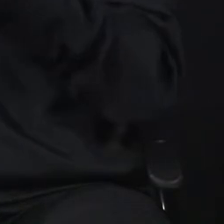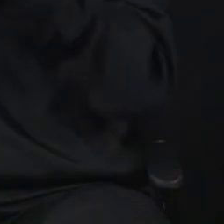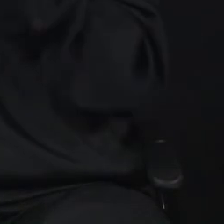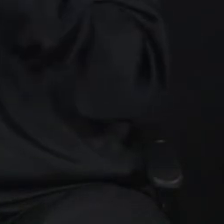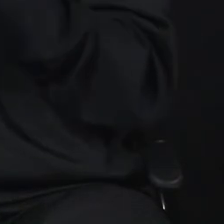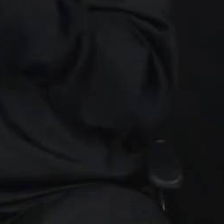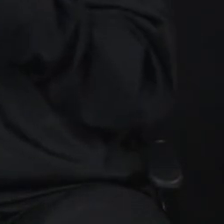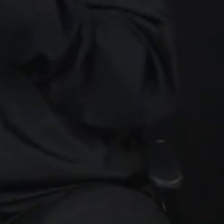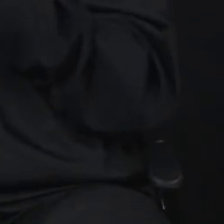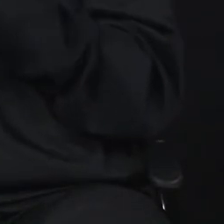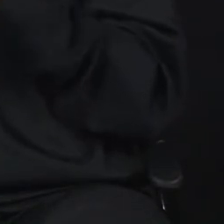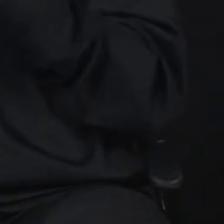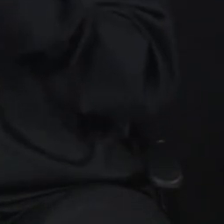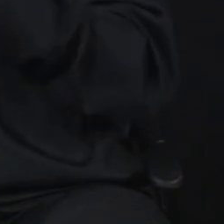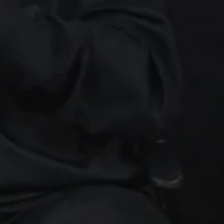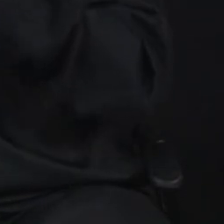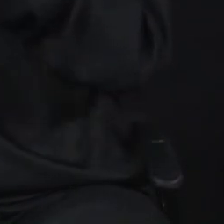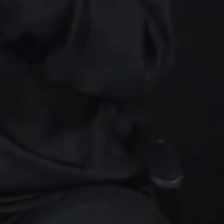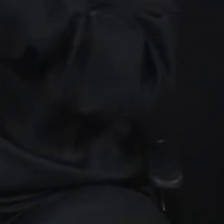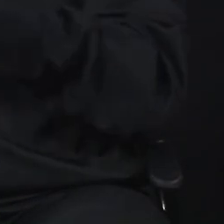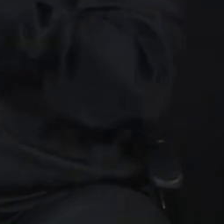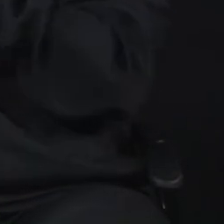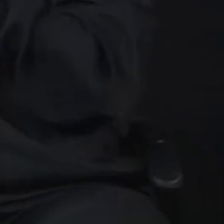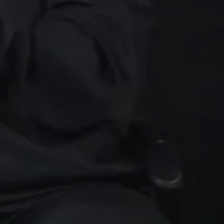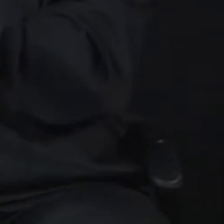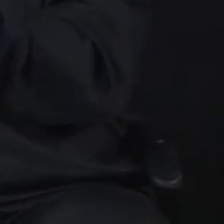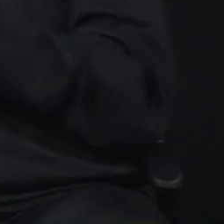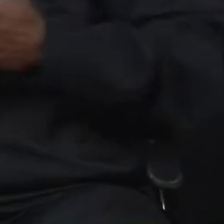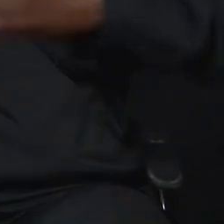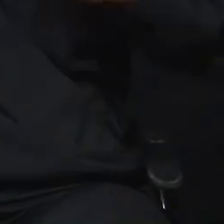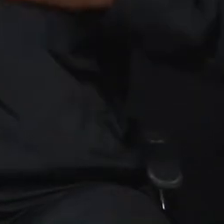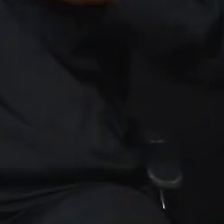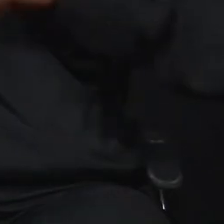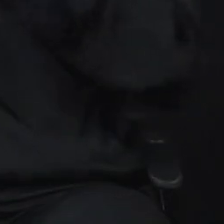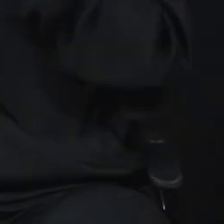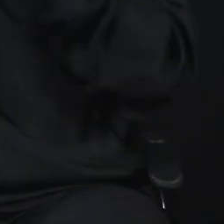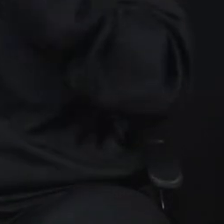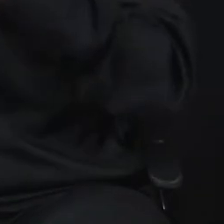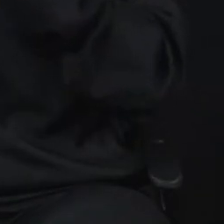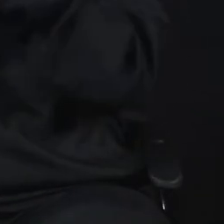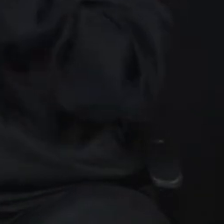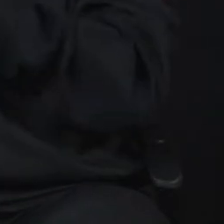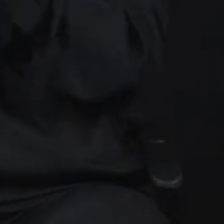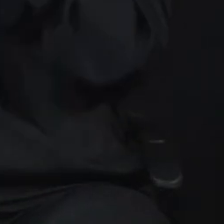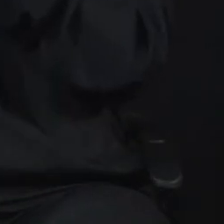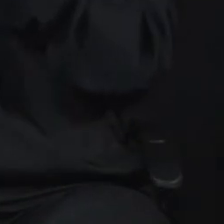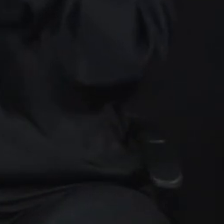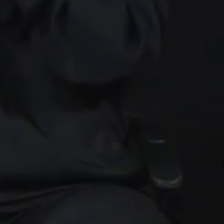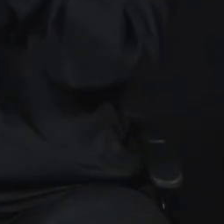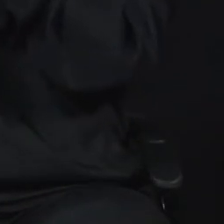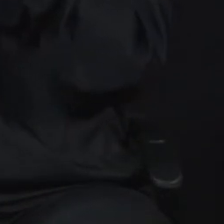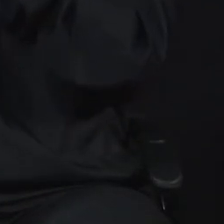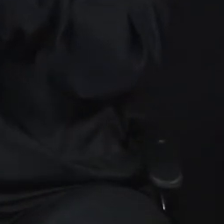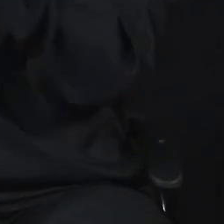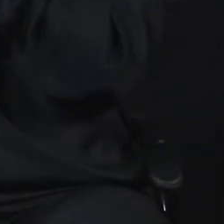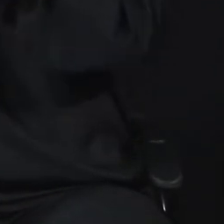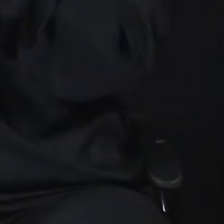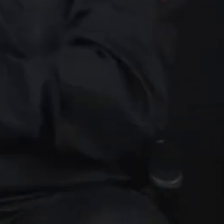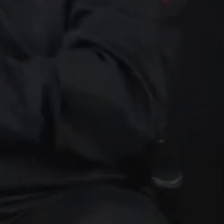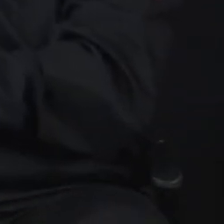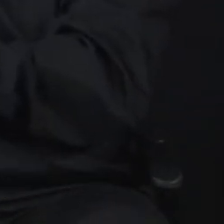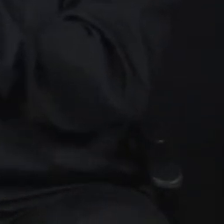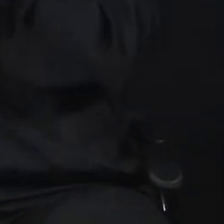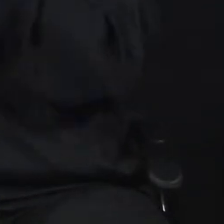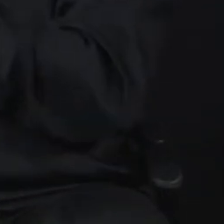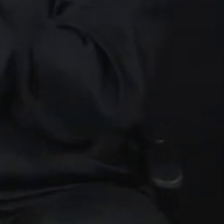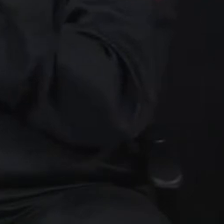sus labores y trabajos, no pueden hacerlo de manera presencial, así que podrán hacerlo mediante esta plataforma virtual. Están agradecidas muchas